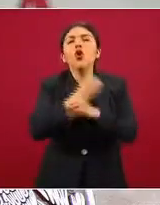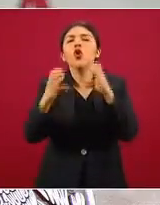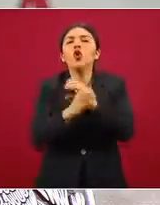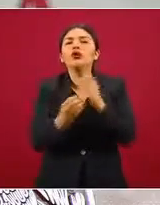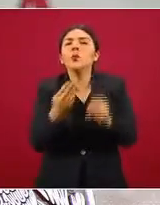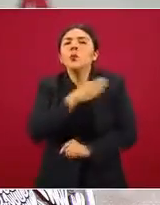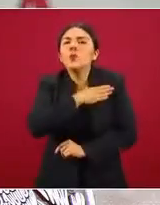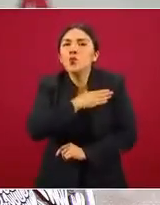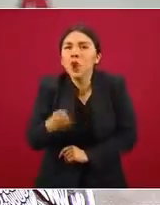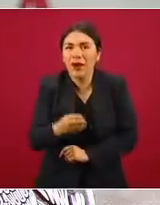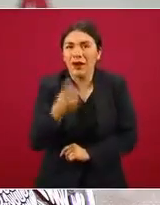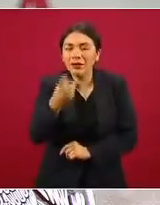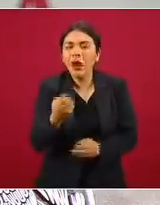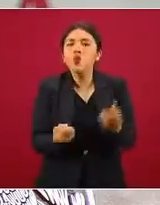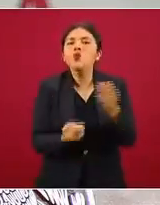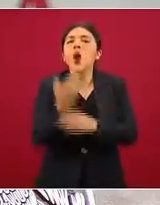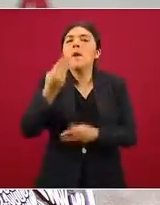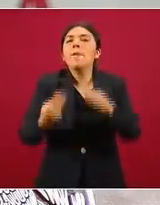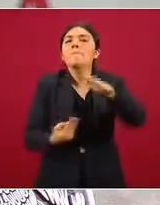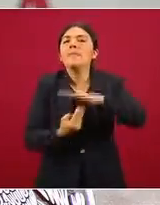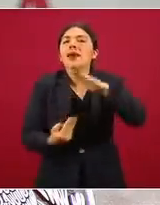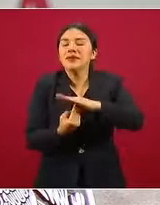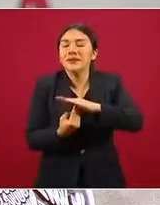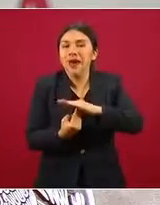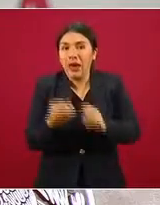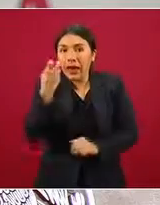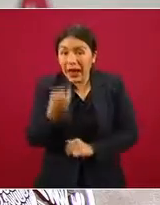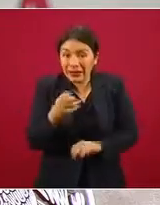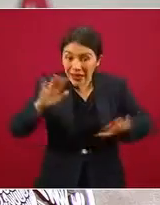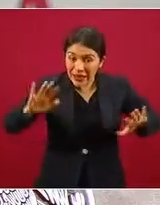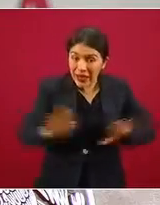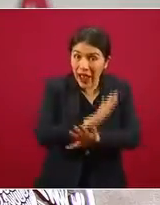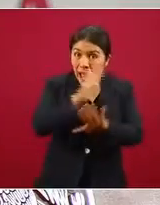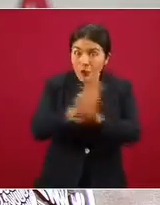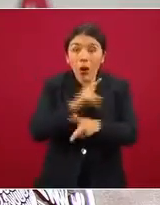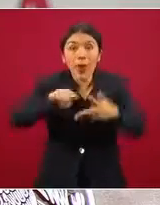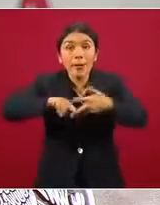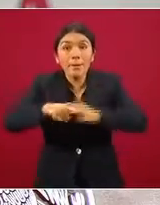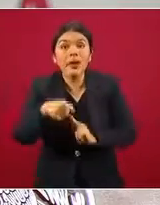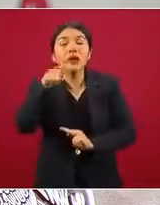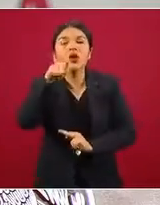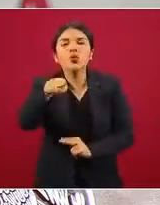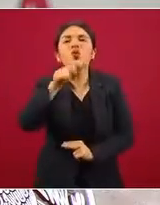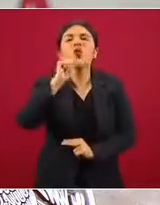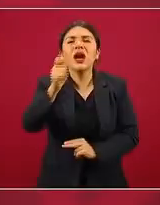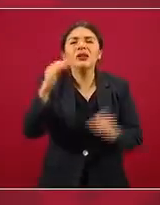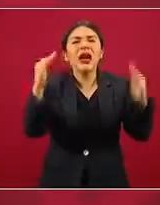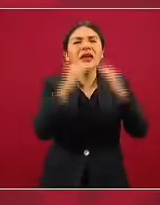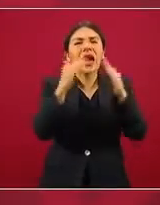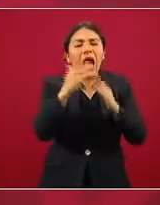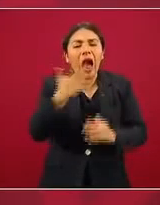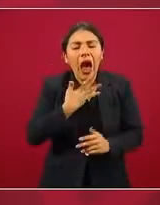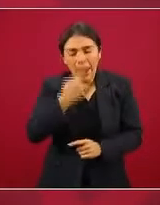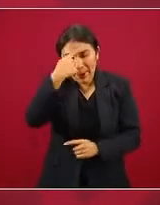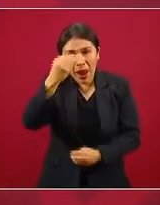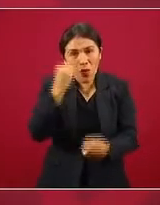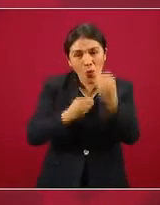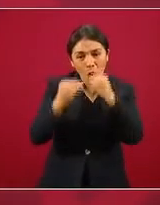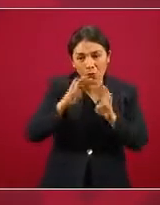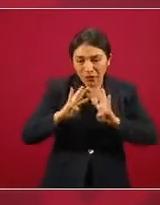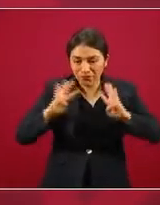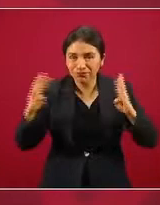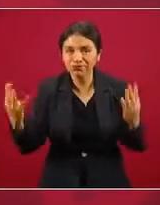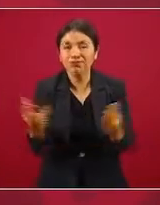nueva mesa. Y esa nueva mesa y esa transformación que empieza por lo que tú en casa llevas a tu mesa